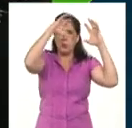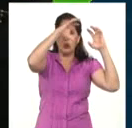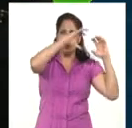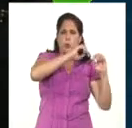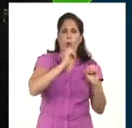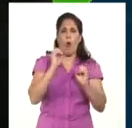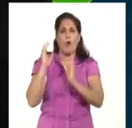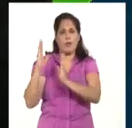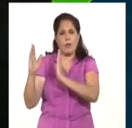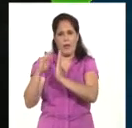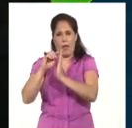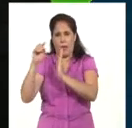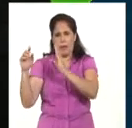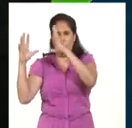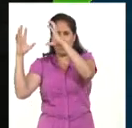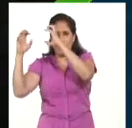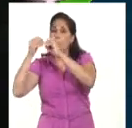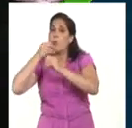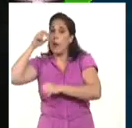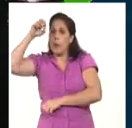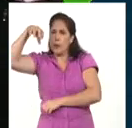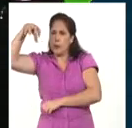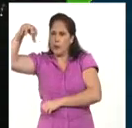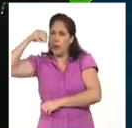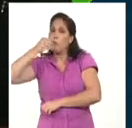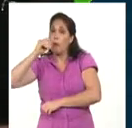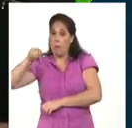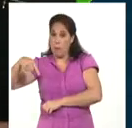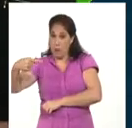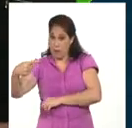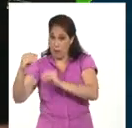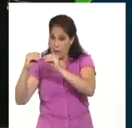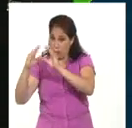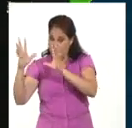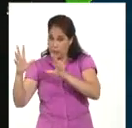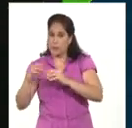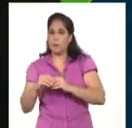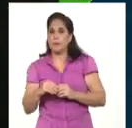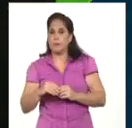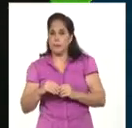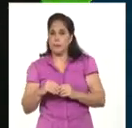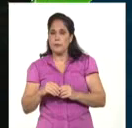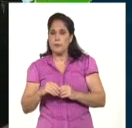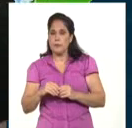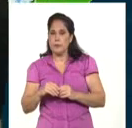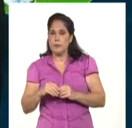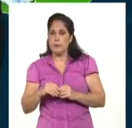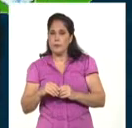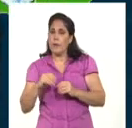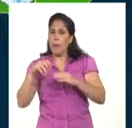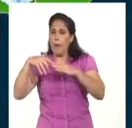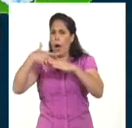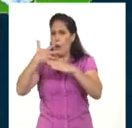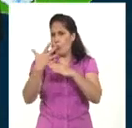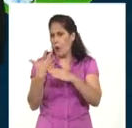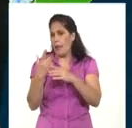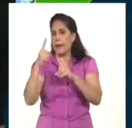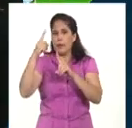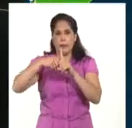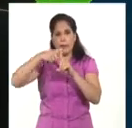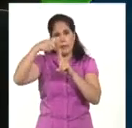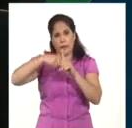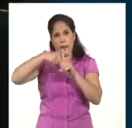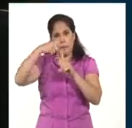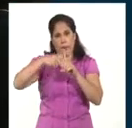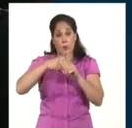mitad occidental del país con algunos chubascos y lluvias que serán más aislados en el resto del territorio. Y en cuanto a la madrugada las temperaturas mínimas